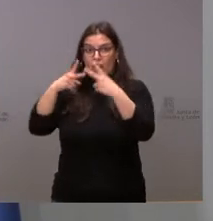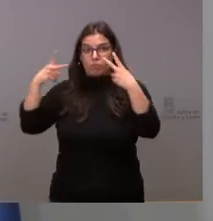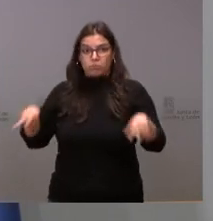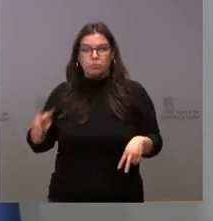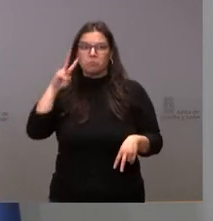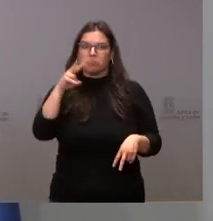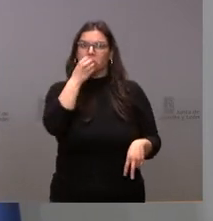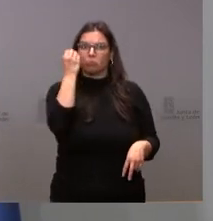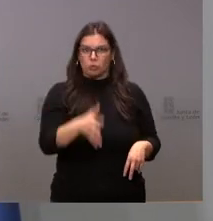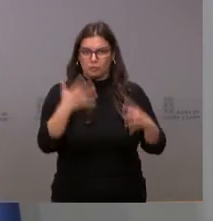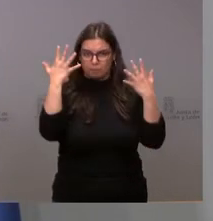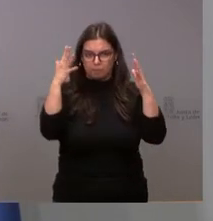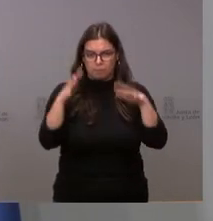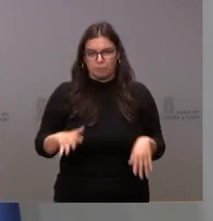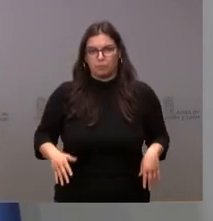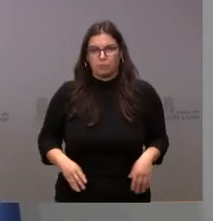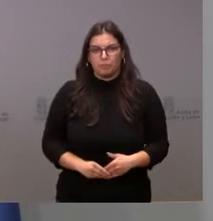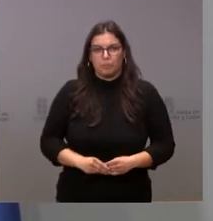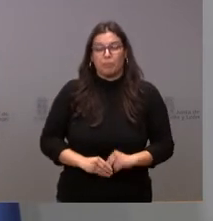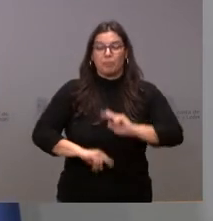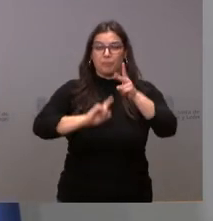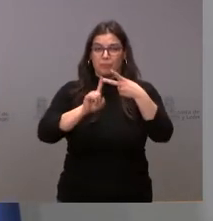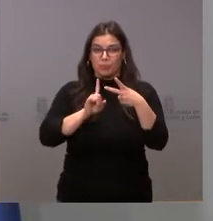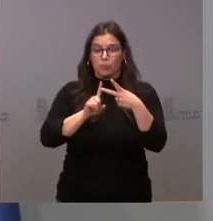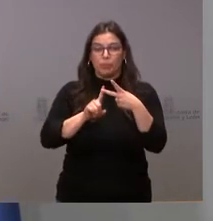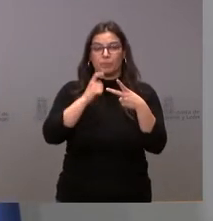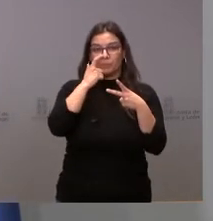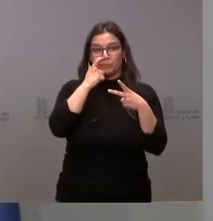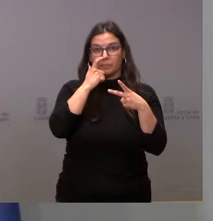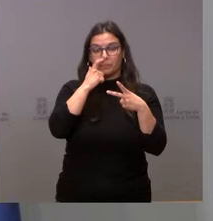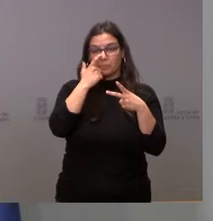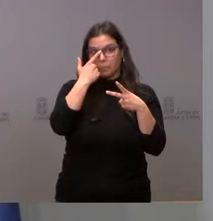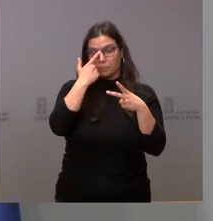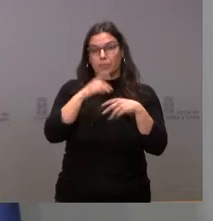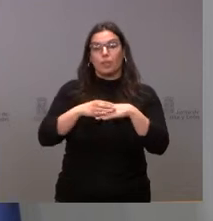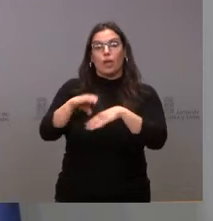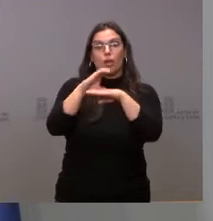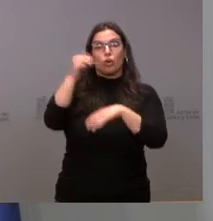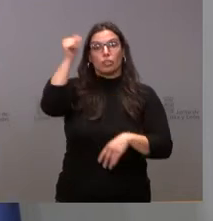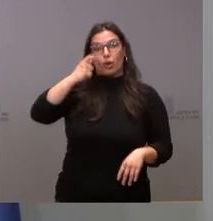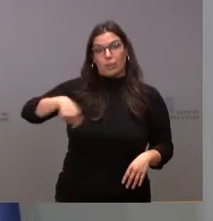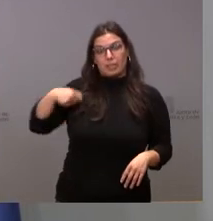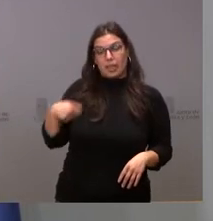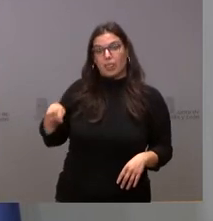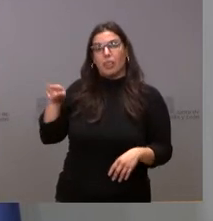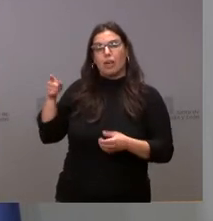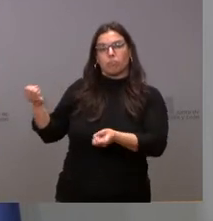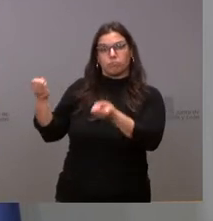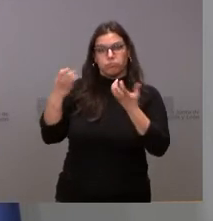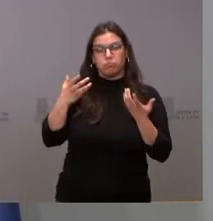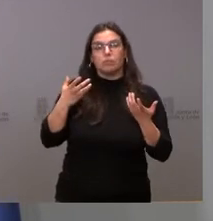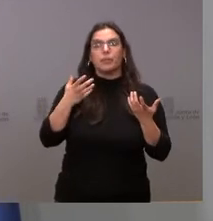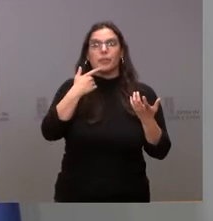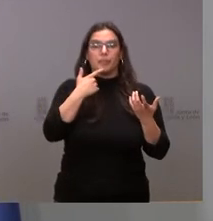Castilla y León. Una segunda cuestión, en este caso el consejero de Presidencia nos ha informado la